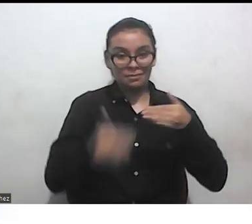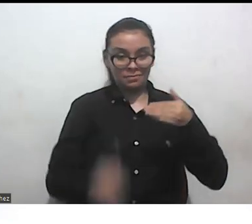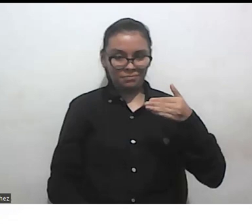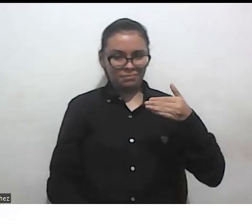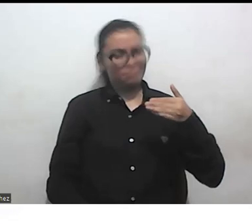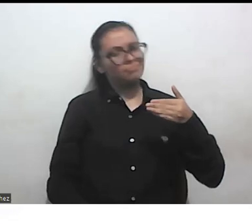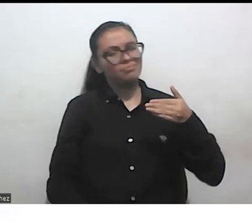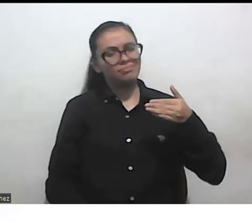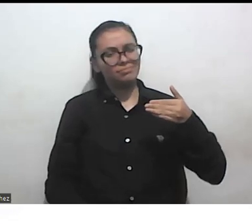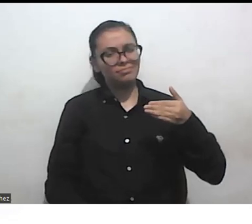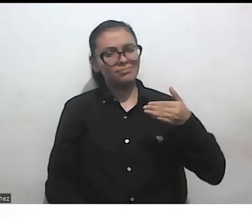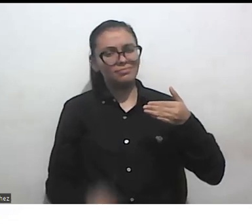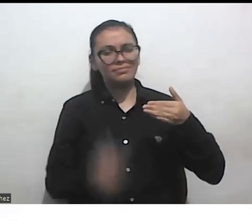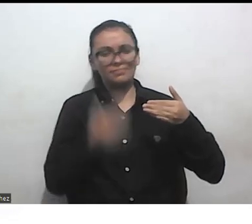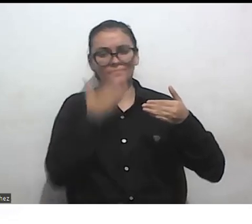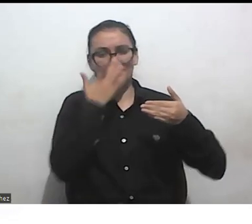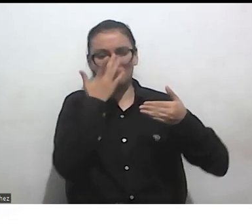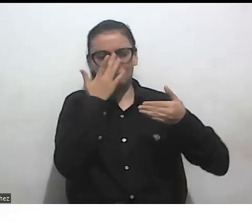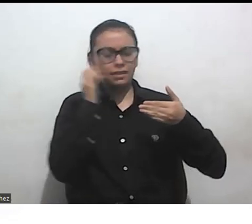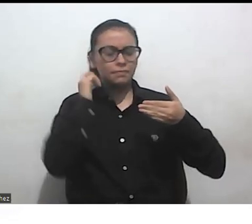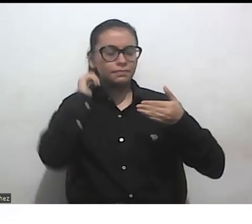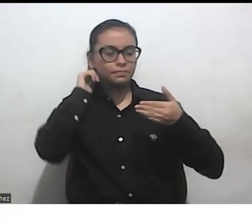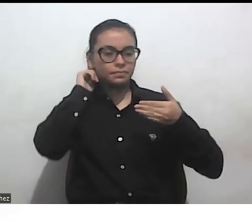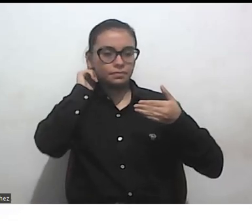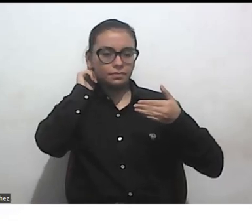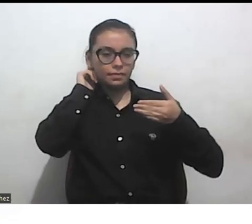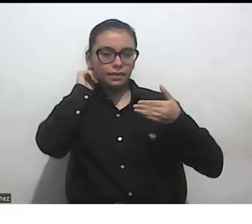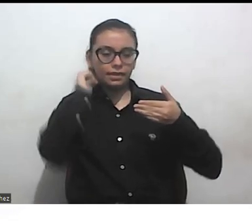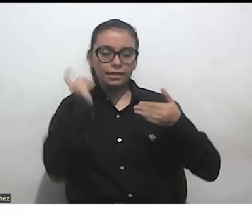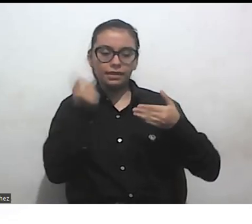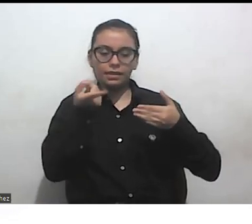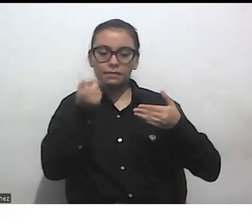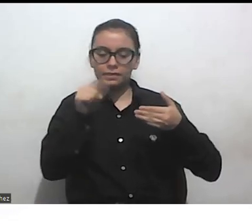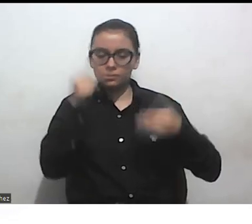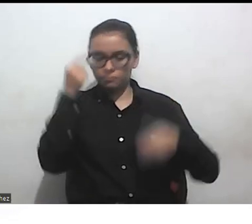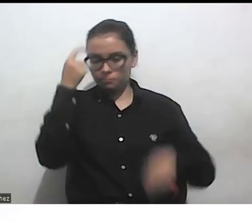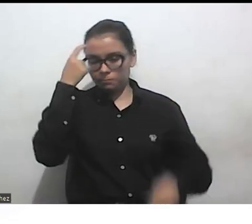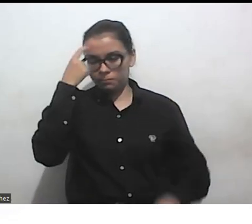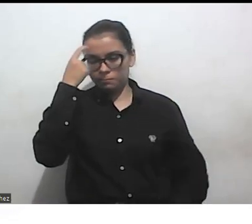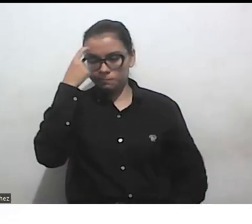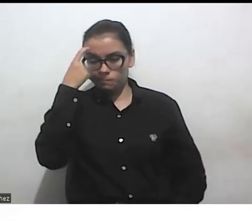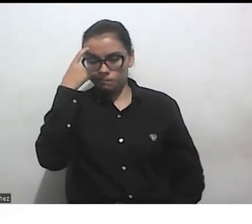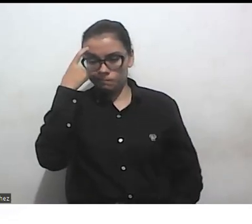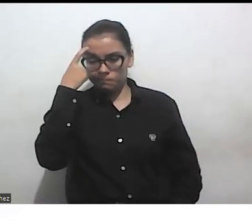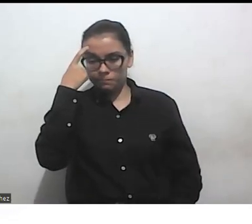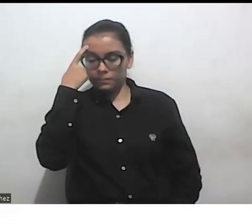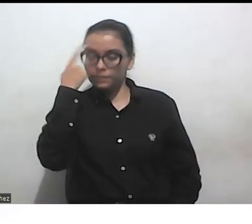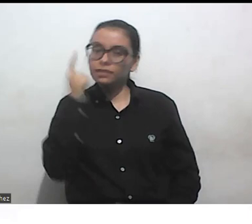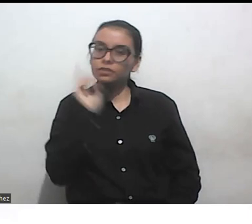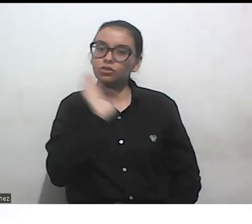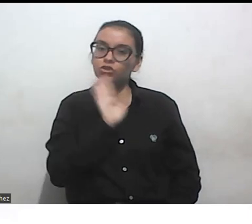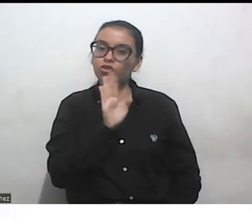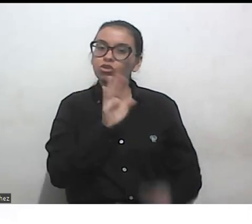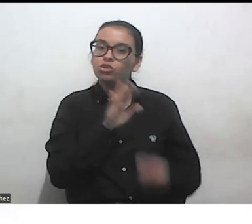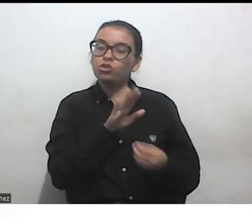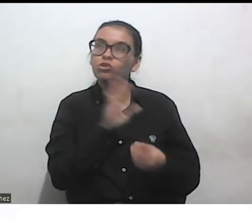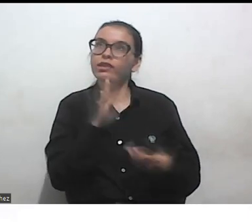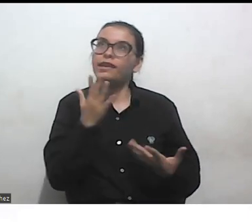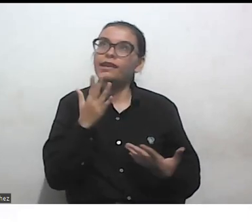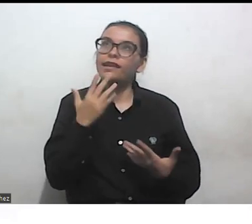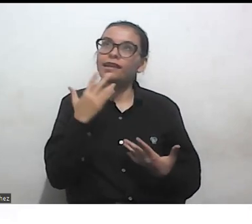creo que también hay que pensar quizá más en esa parte más ideológica